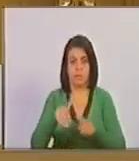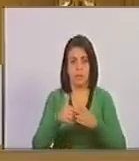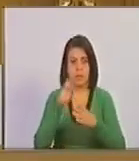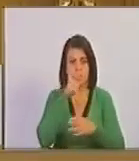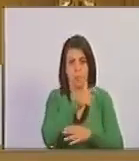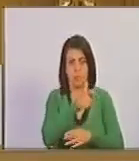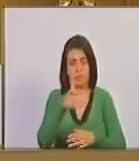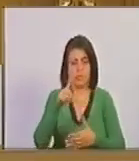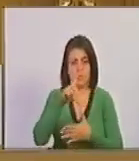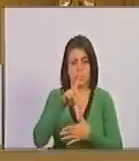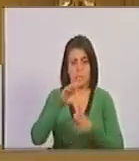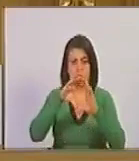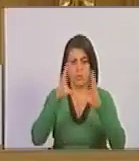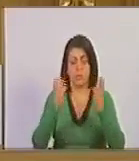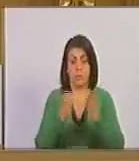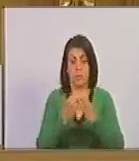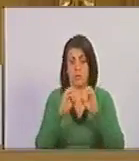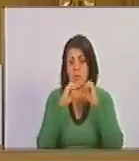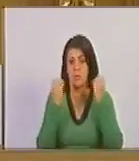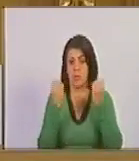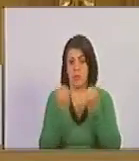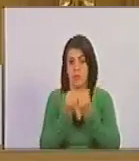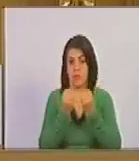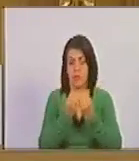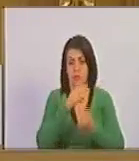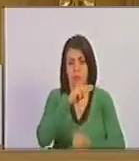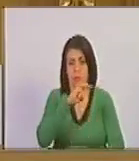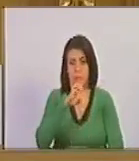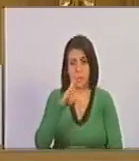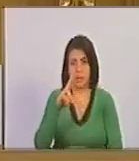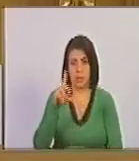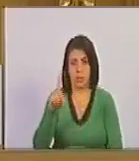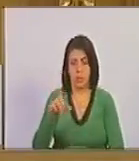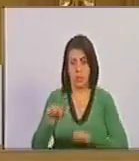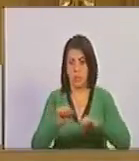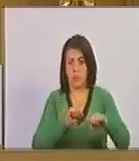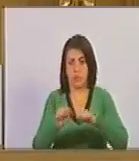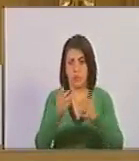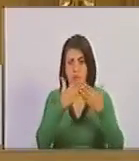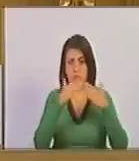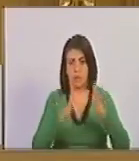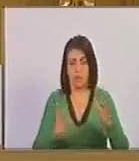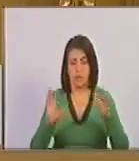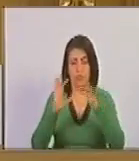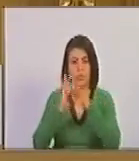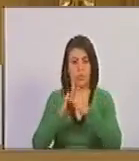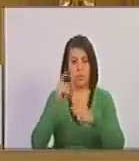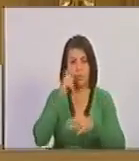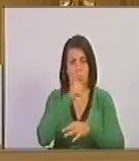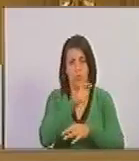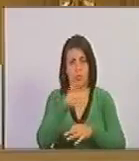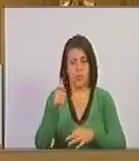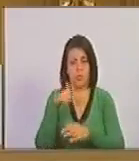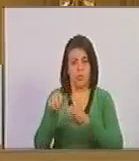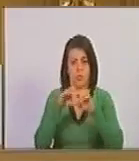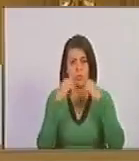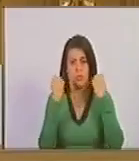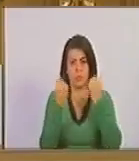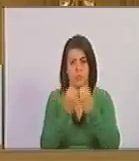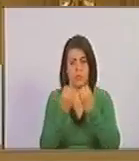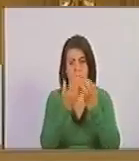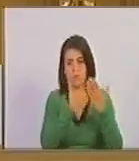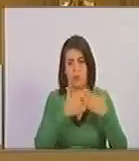pueblos del mundo. Esa organización fue el MEU, Movimiento Estudiantil de Unidad del Pueblo, órgano estudiantil de la Liga